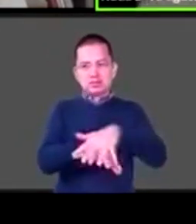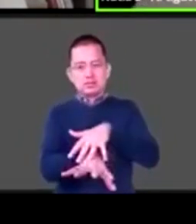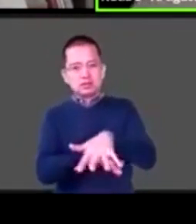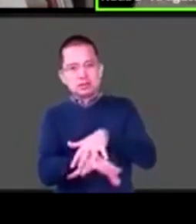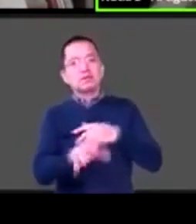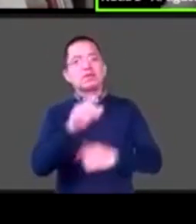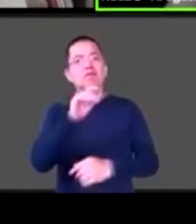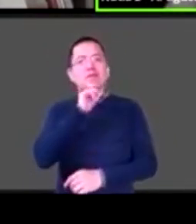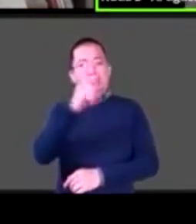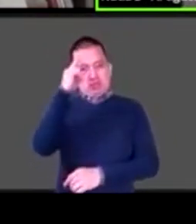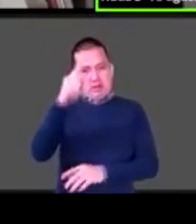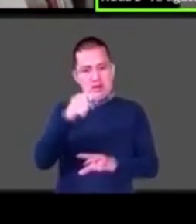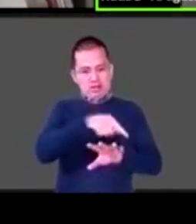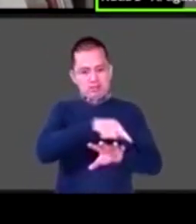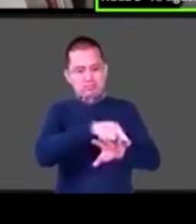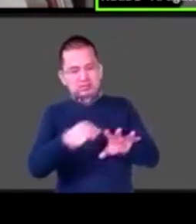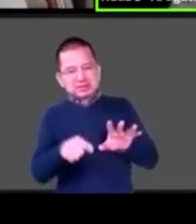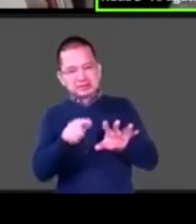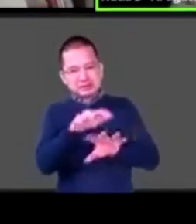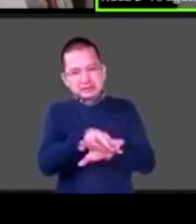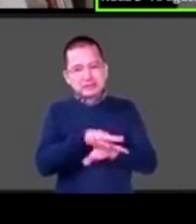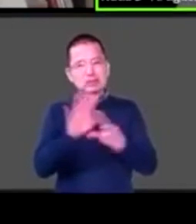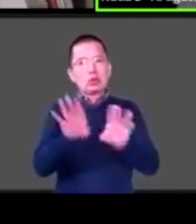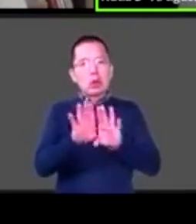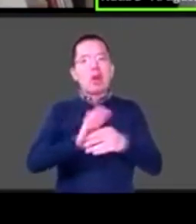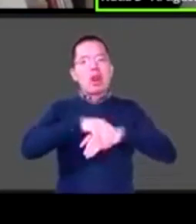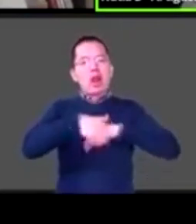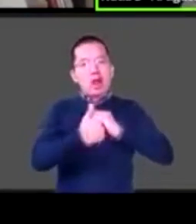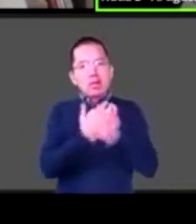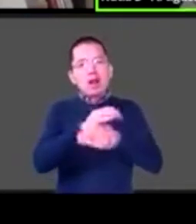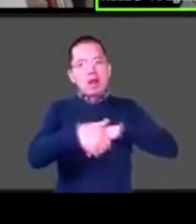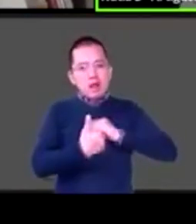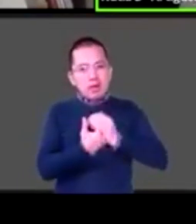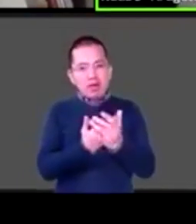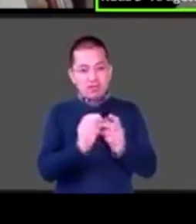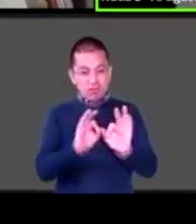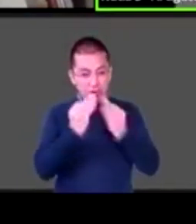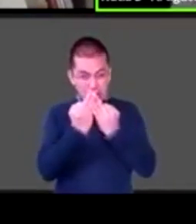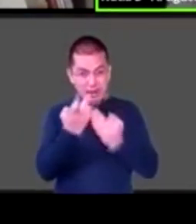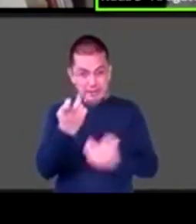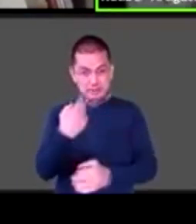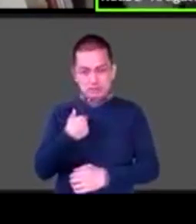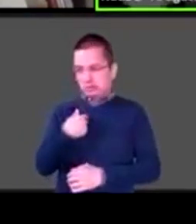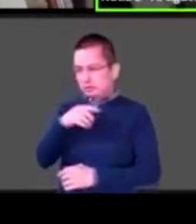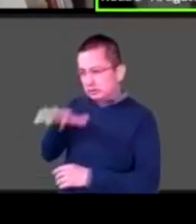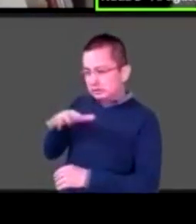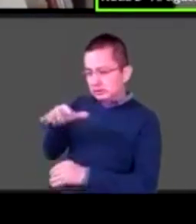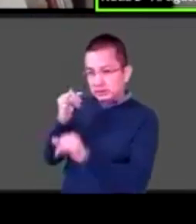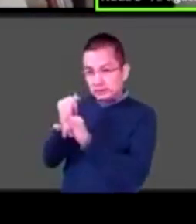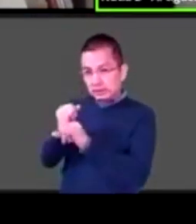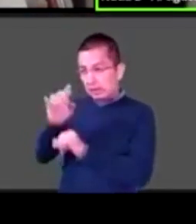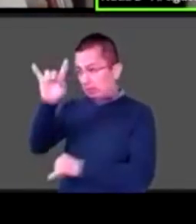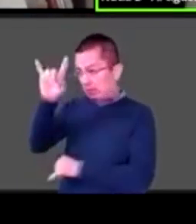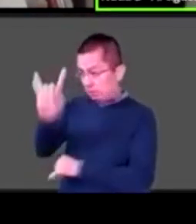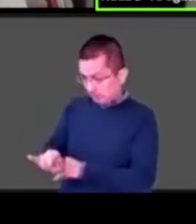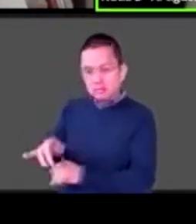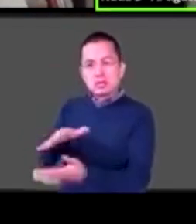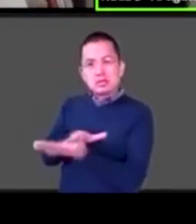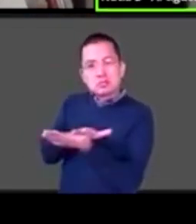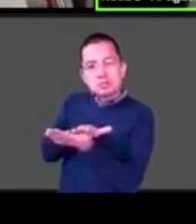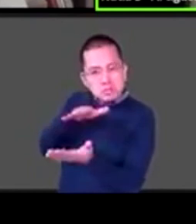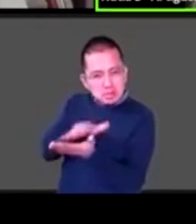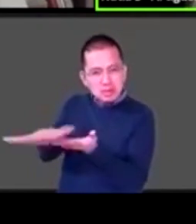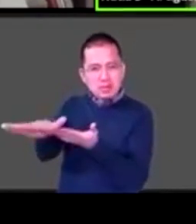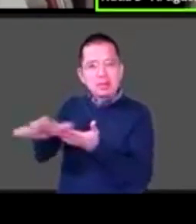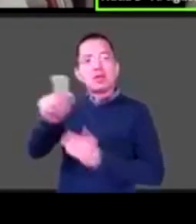las uñas. Entonces imprimí esta infografía y la puse en todos los baños de la casa. Eso ha servido mucho